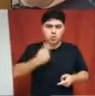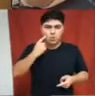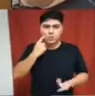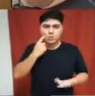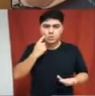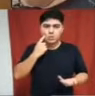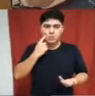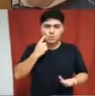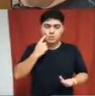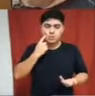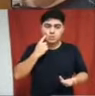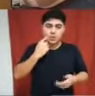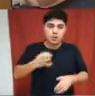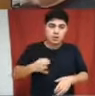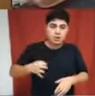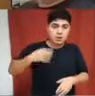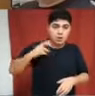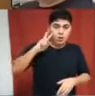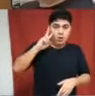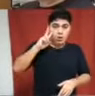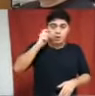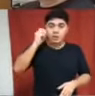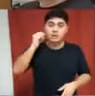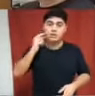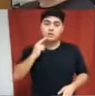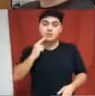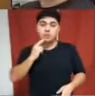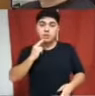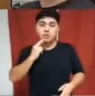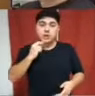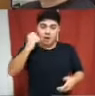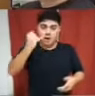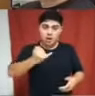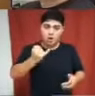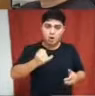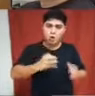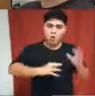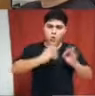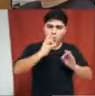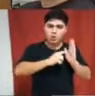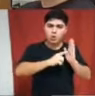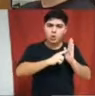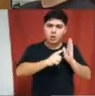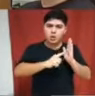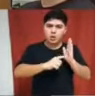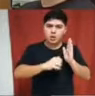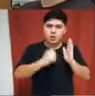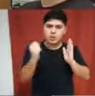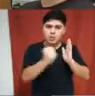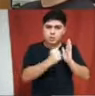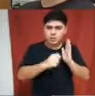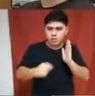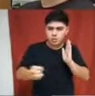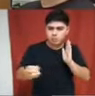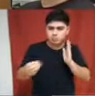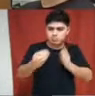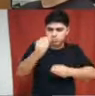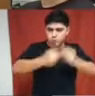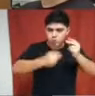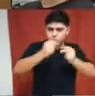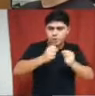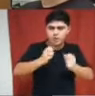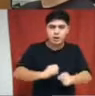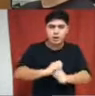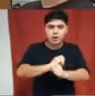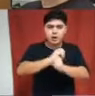Desde el año 2019 tenemos un proyecto de ordenanza referido a la transparencia municipal. Nosotros entendemos